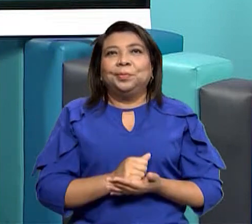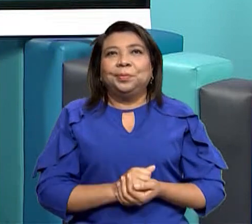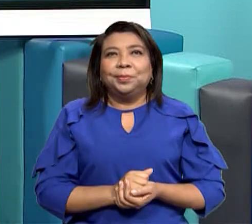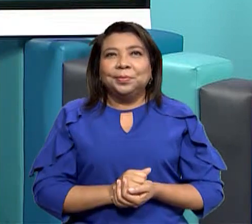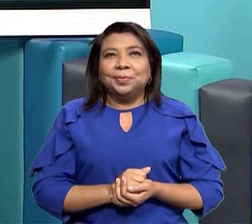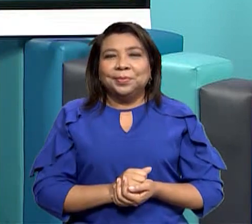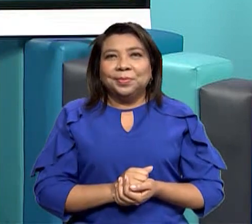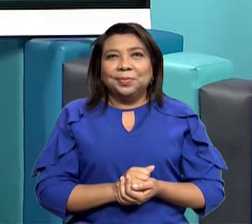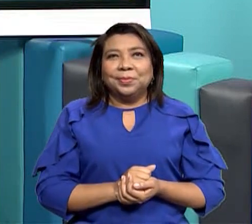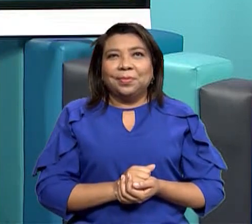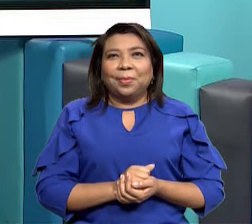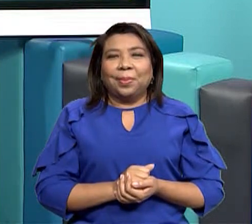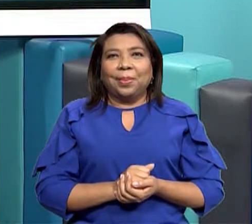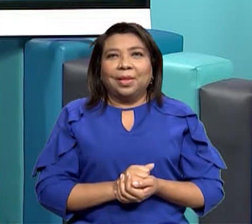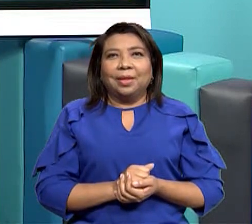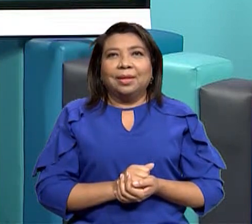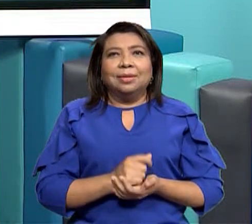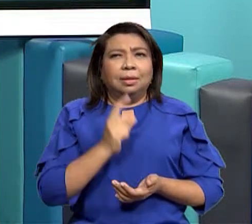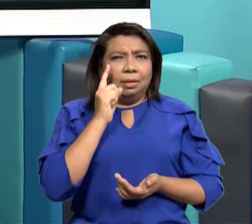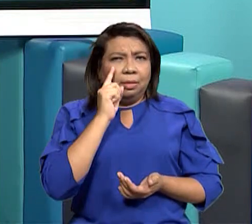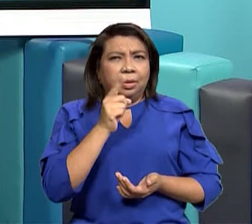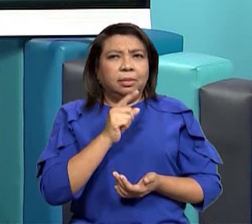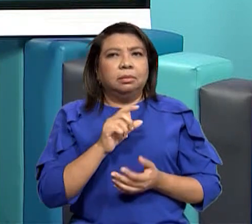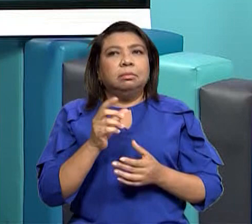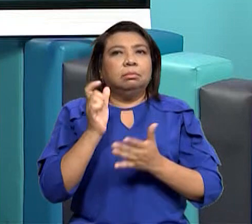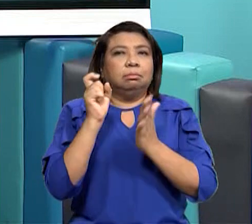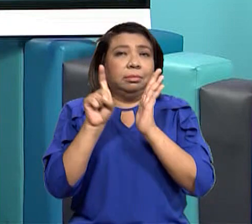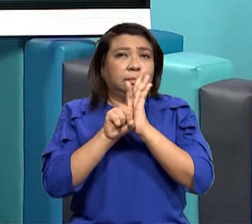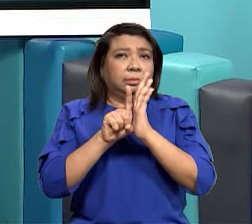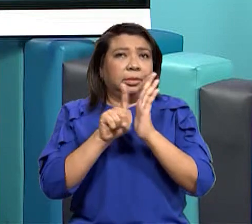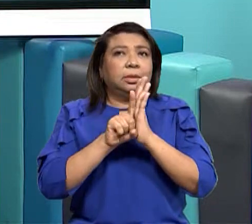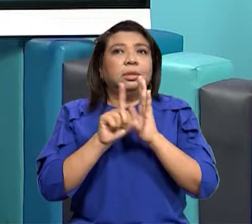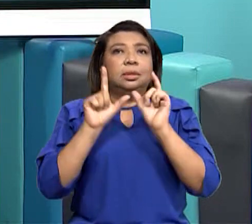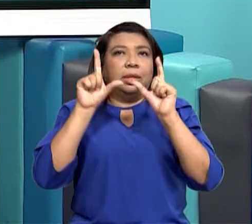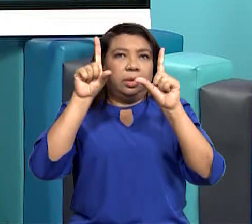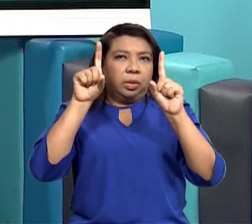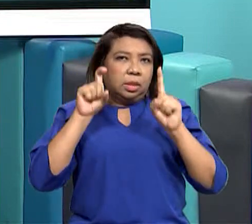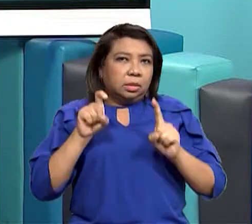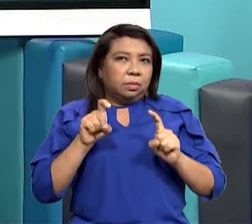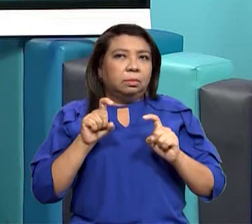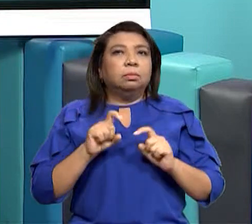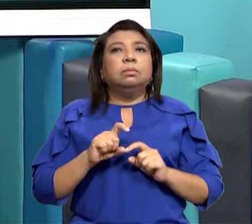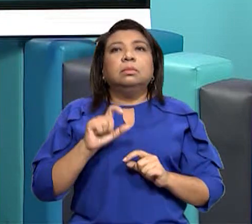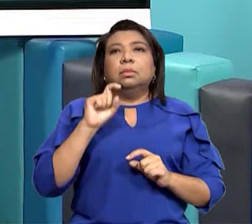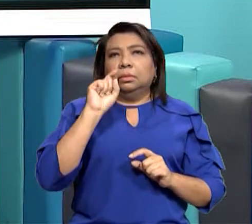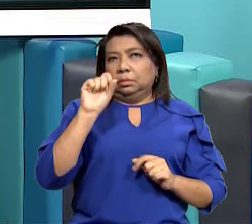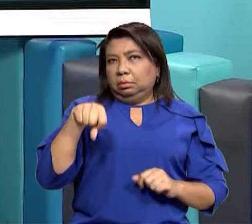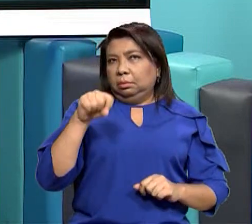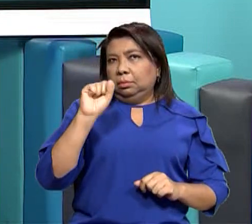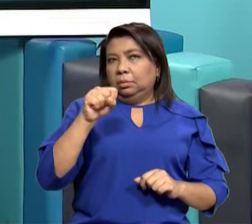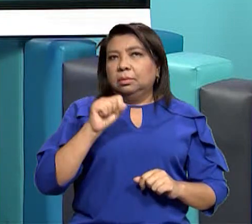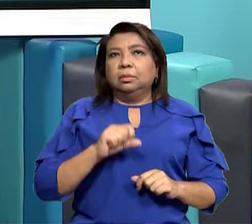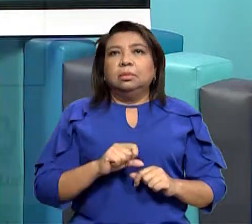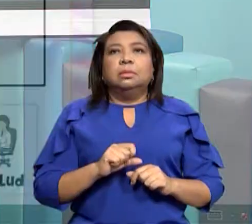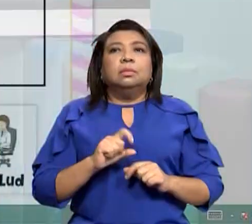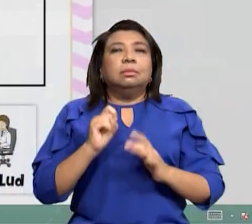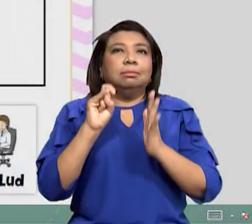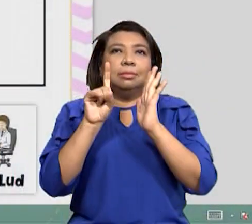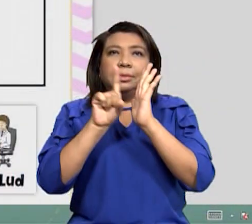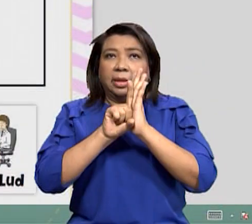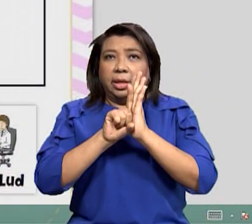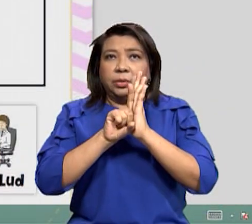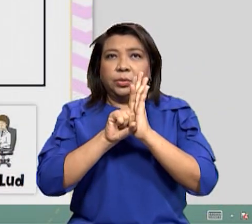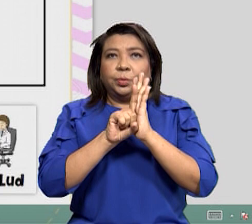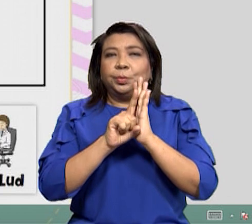aquí vamos a ver nuestros derechos Vamos a ver educación ¿Educación sería un deber o un